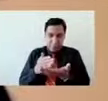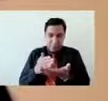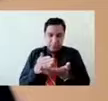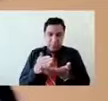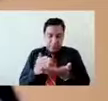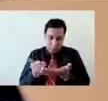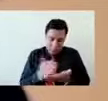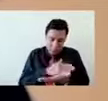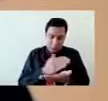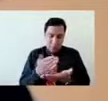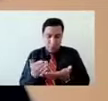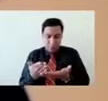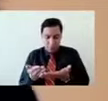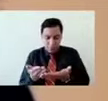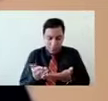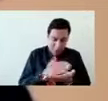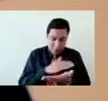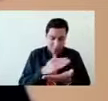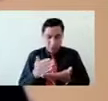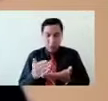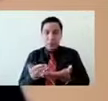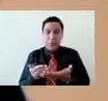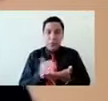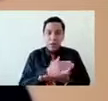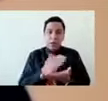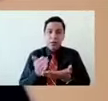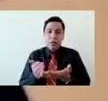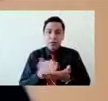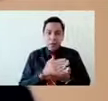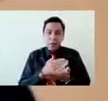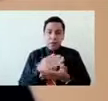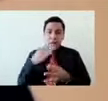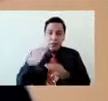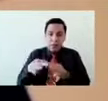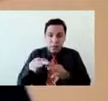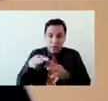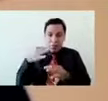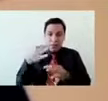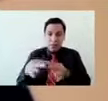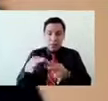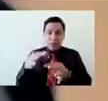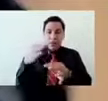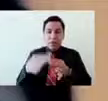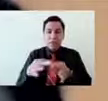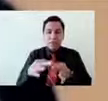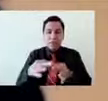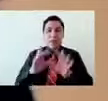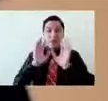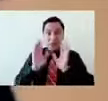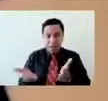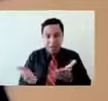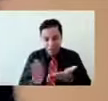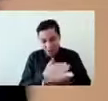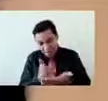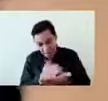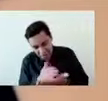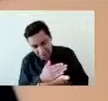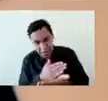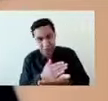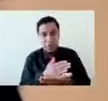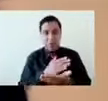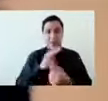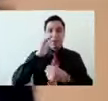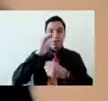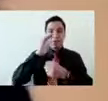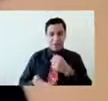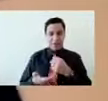y cuando menos te des cuenta ya acabaste el libro y aprendiste algo. Esa es una de las situaciones importantes. Me voy